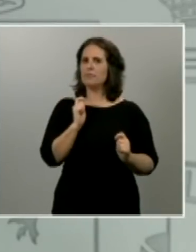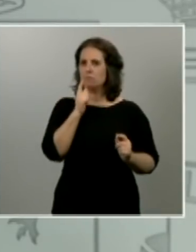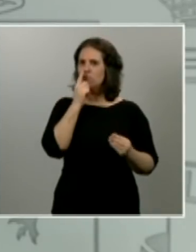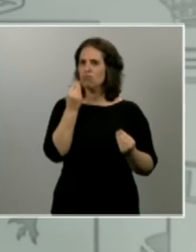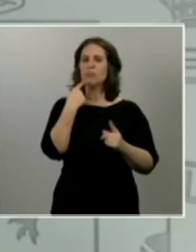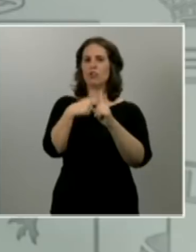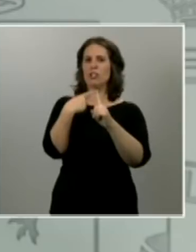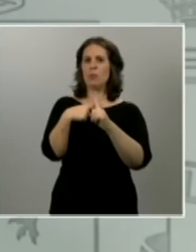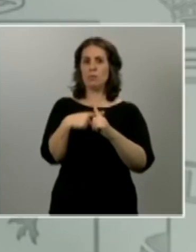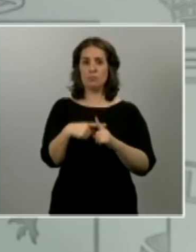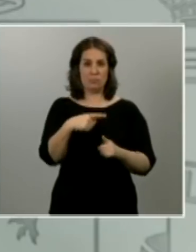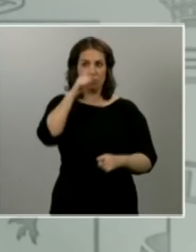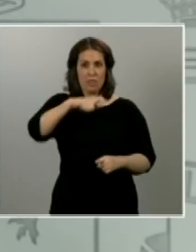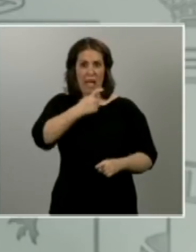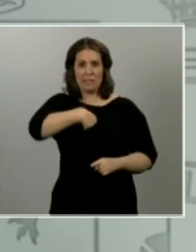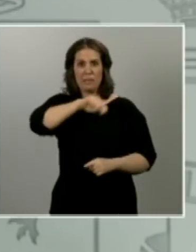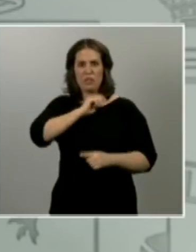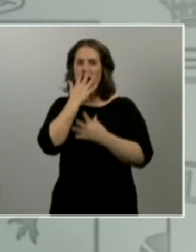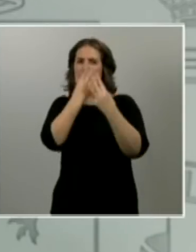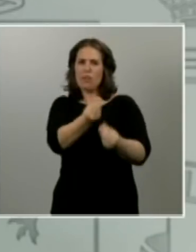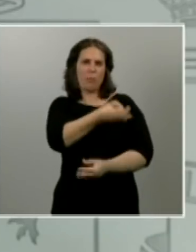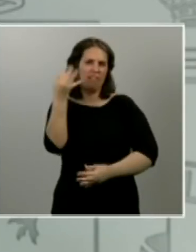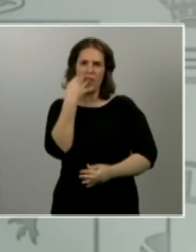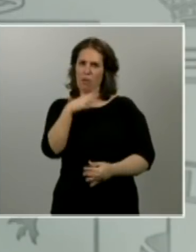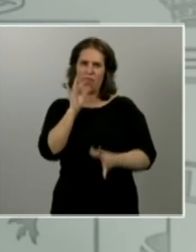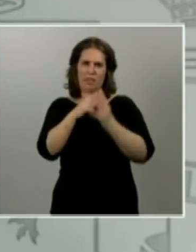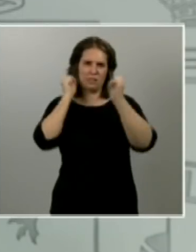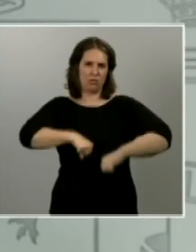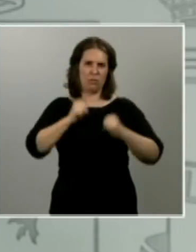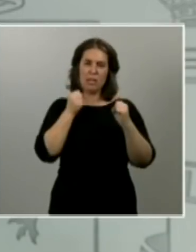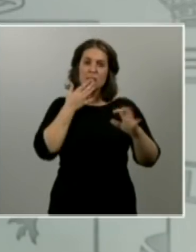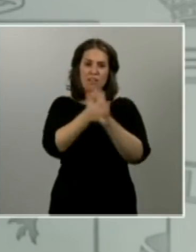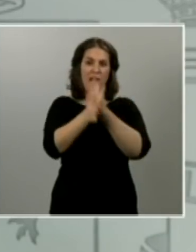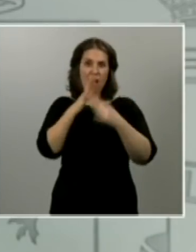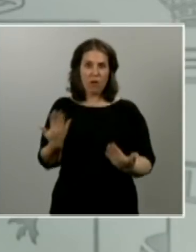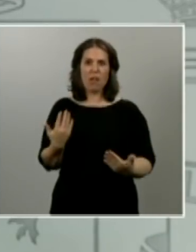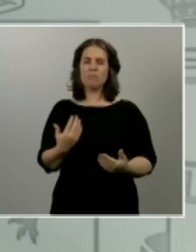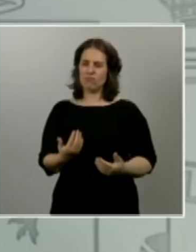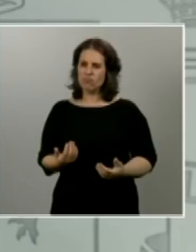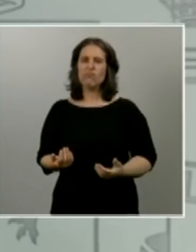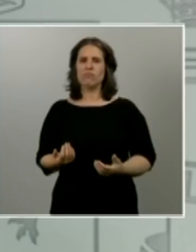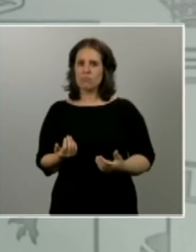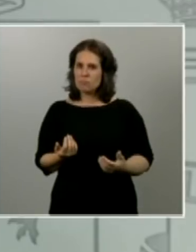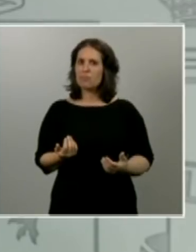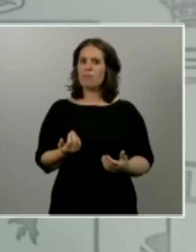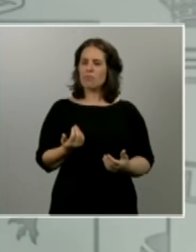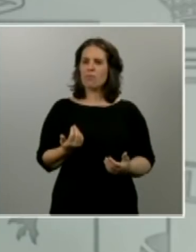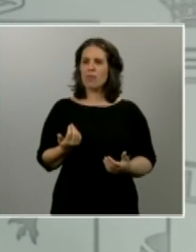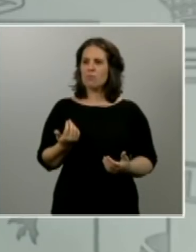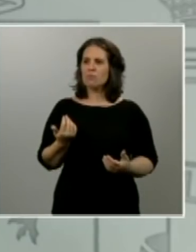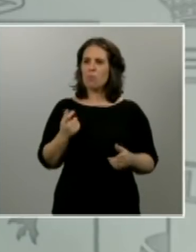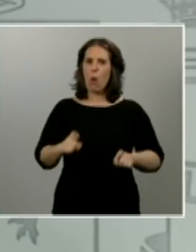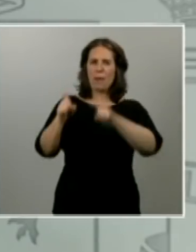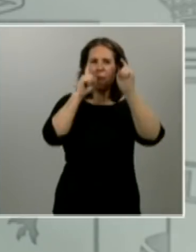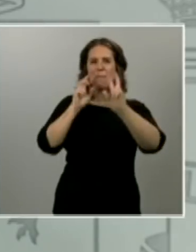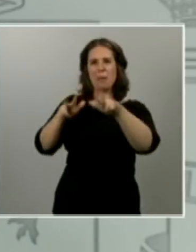perfectamente esta decisión y por tanto pues estamos en unos niveles de movilidad que permiten precisamente cumplir con esos objetivos que